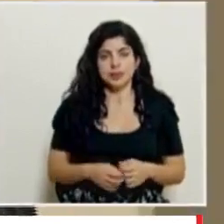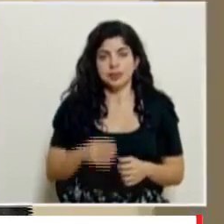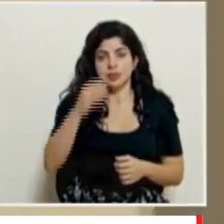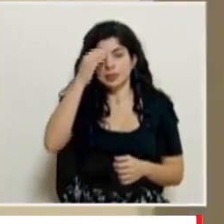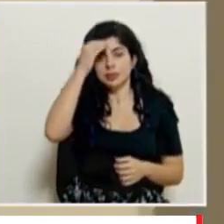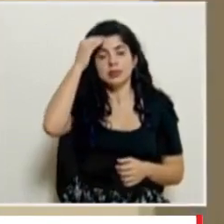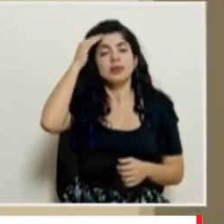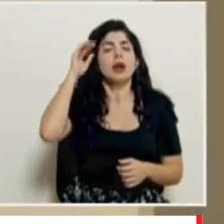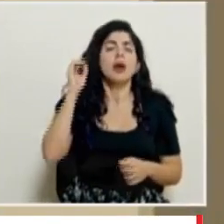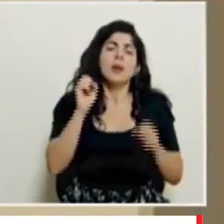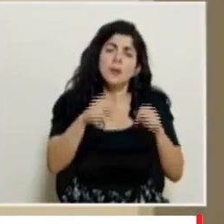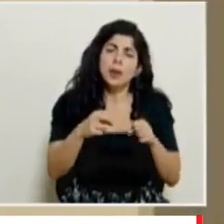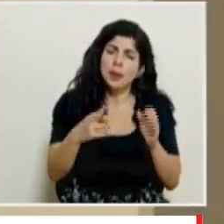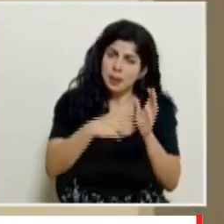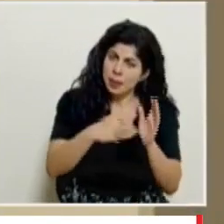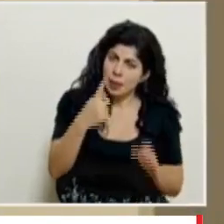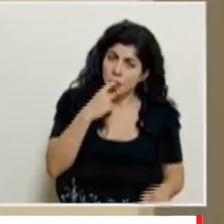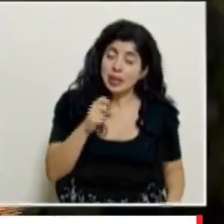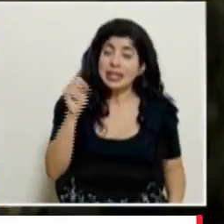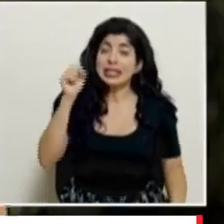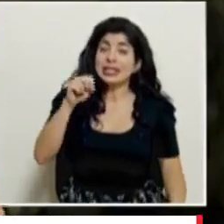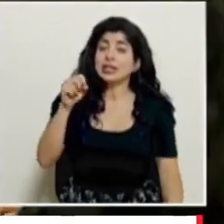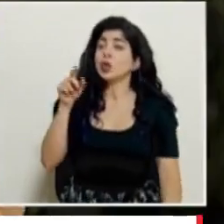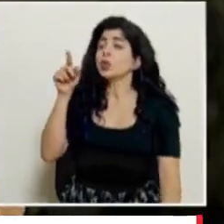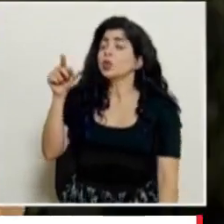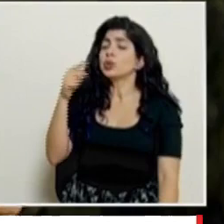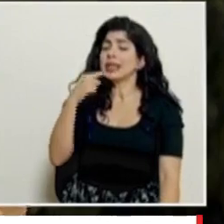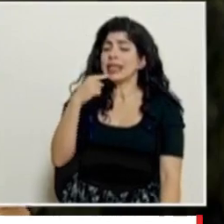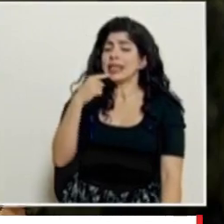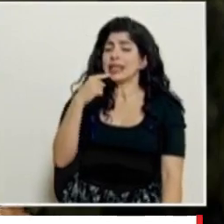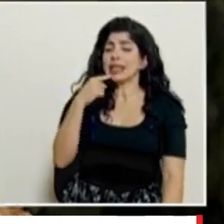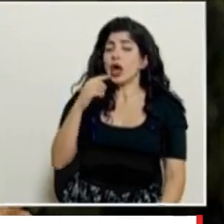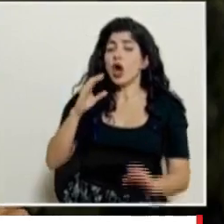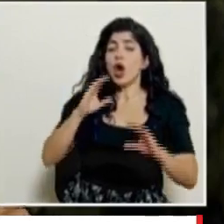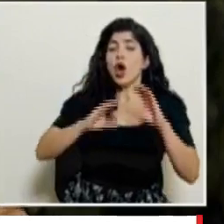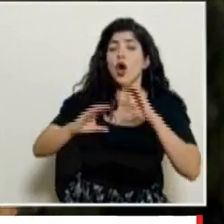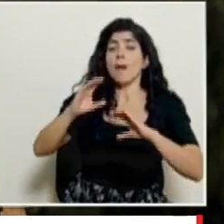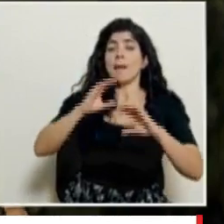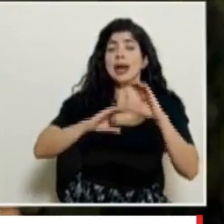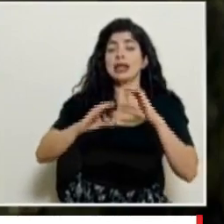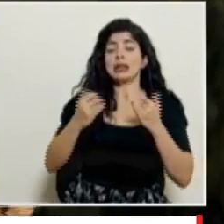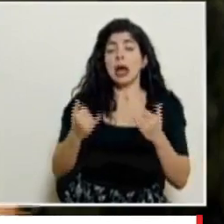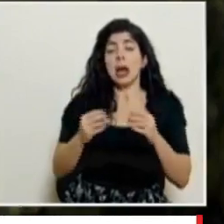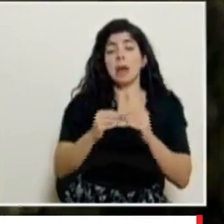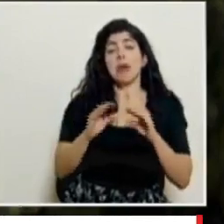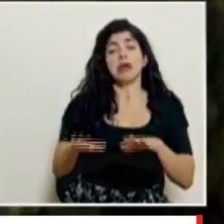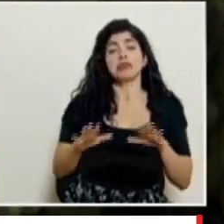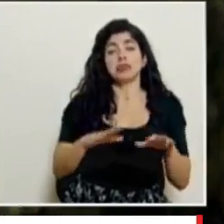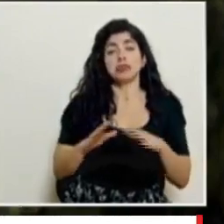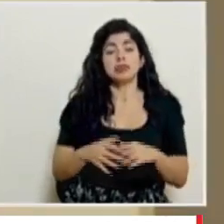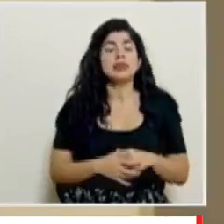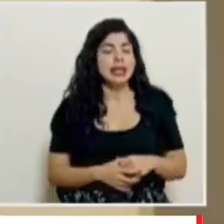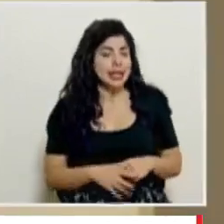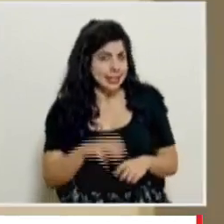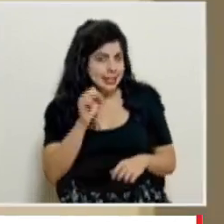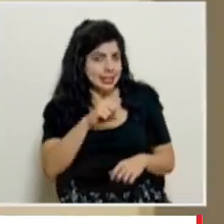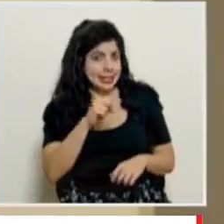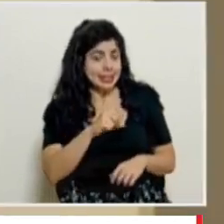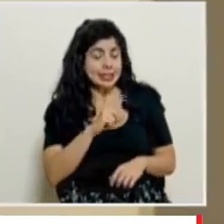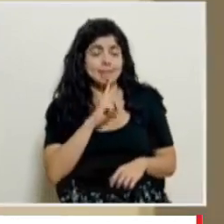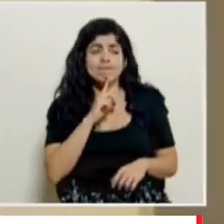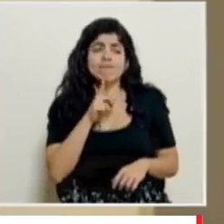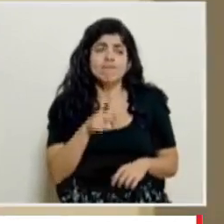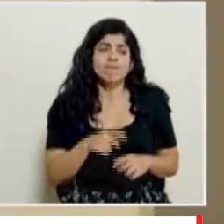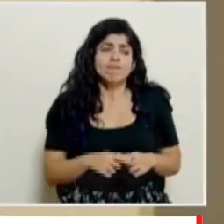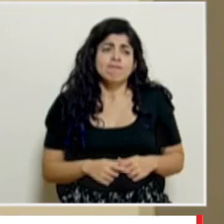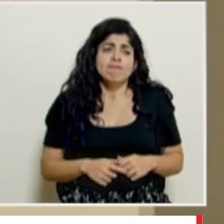Perdón ¿Podría repetirme la pregunta? Sí, que usted menciona que los comercios están bajando la guardia Sí, en realidad no